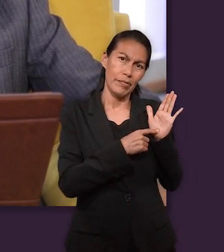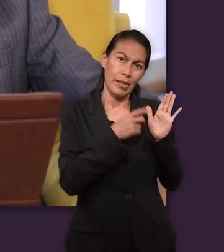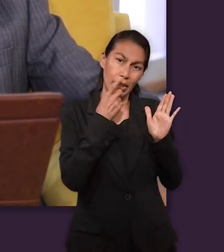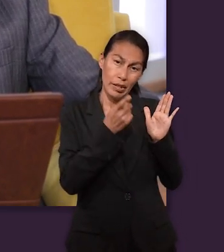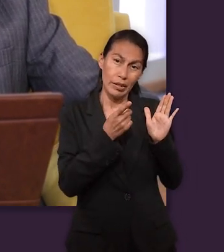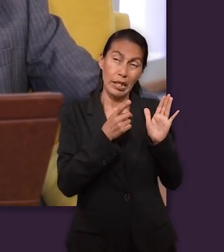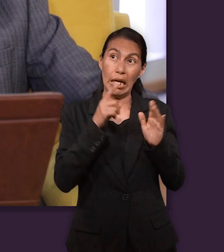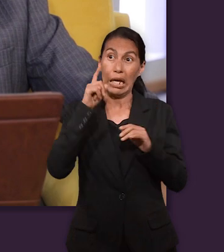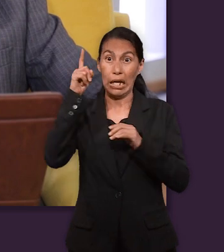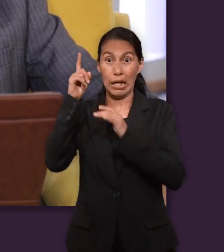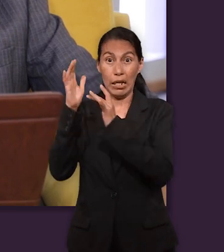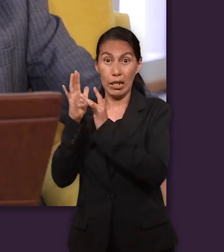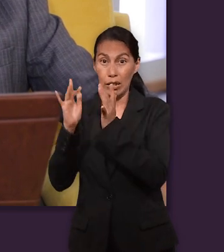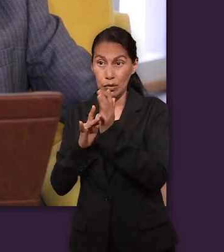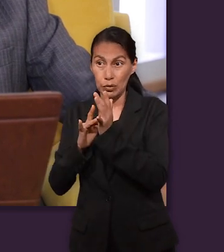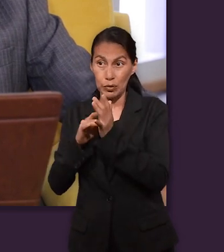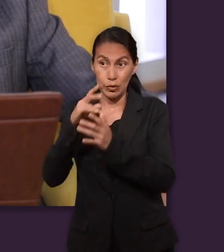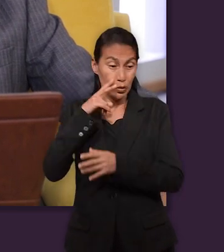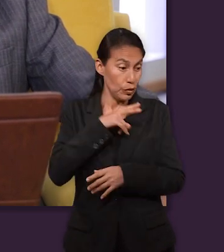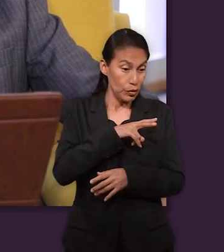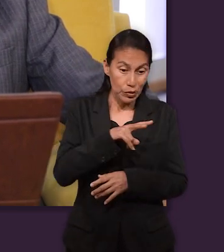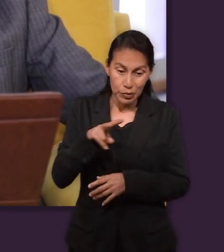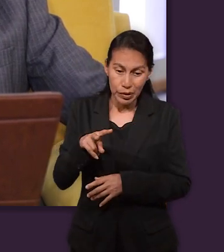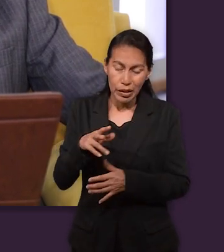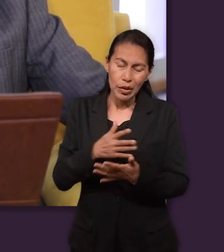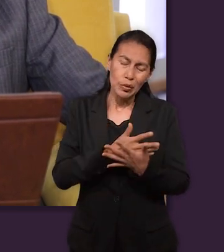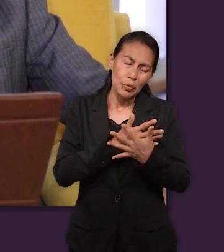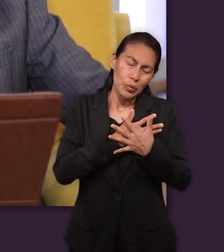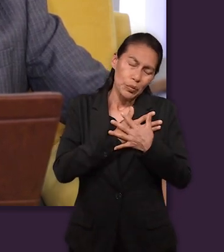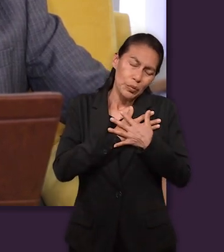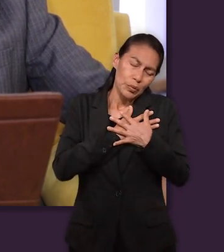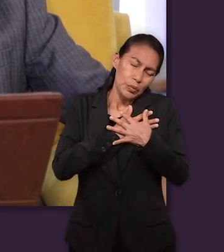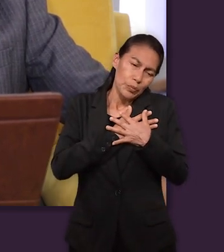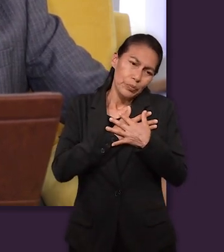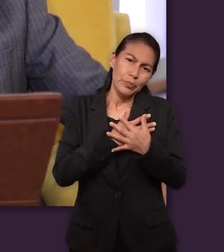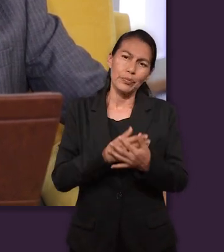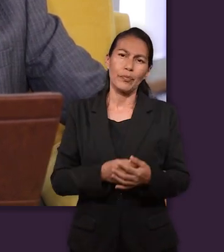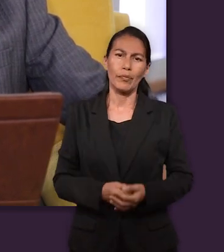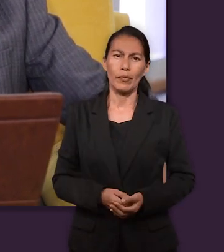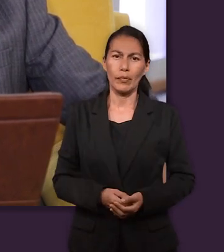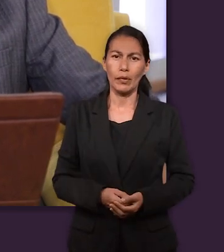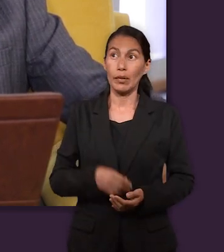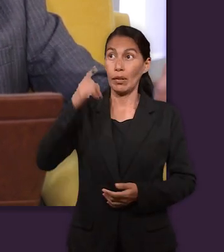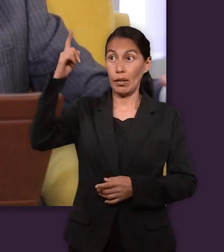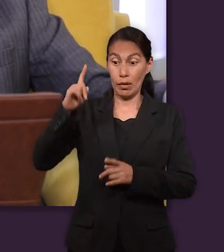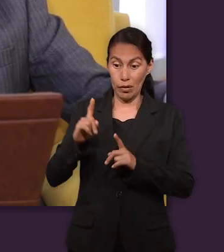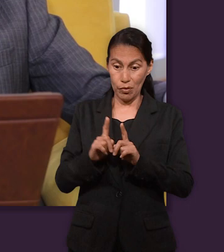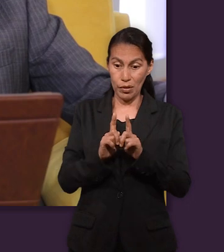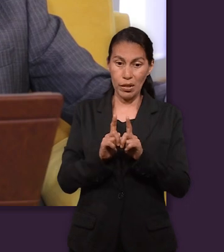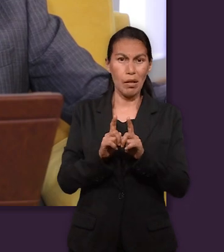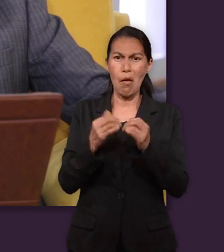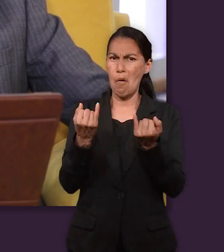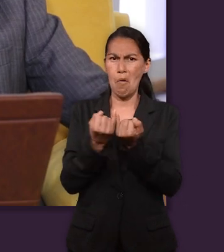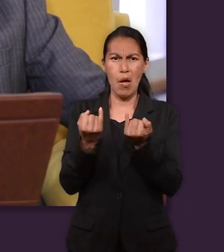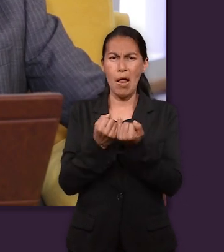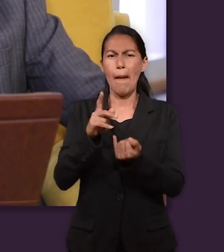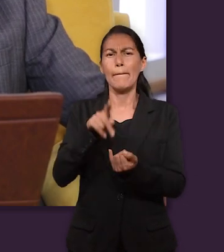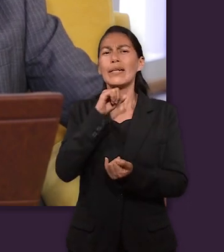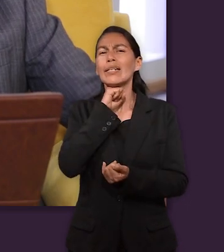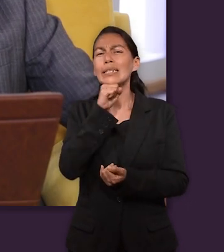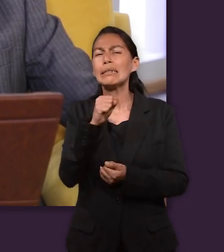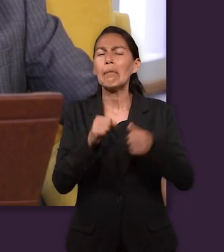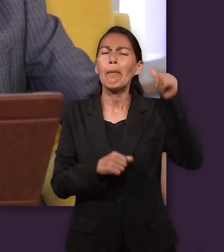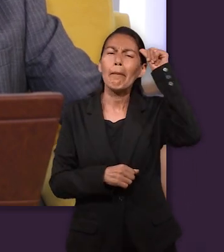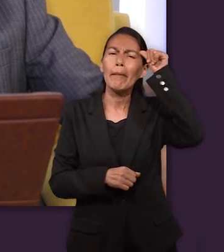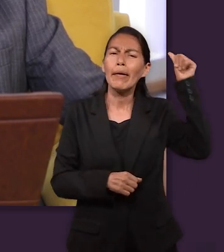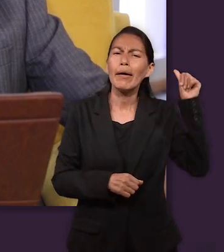clara. Él se compadece de nosotros porque fue intentado en todo nuestro, según nuestra semejanza, pero sin pecado. Ojalá que